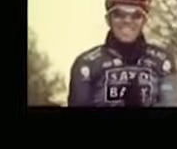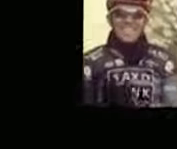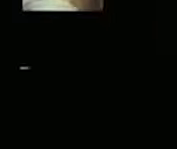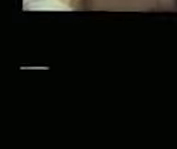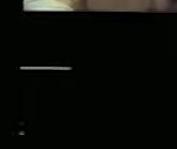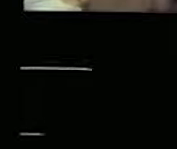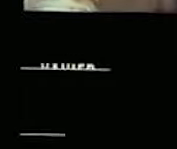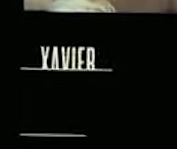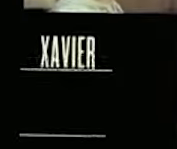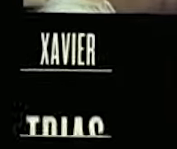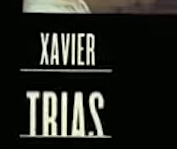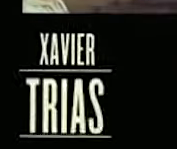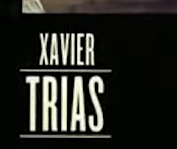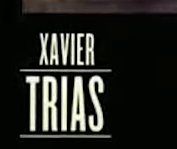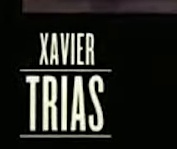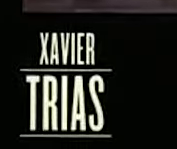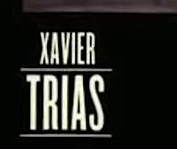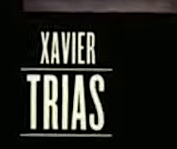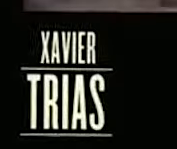actividades que no creíamos posibles